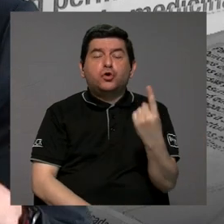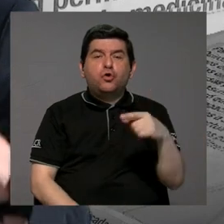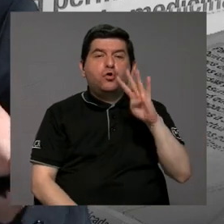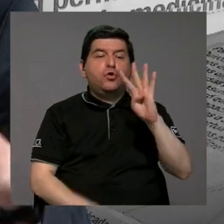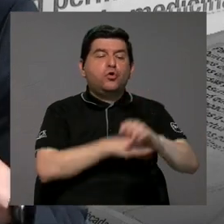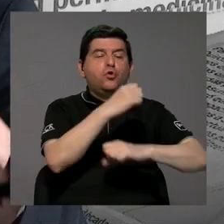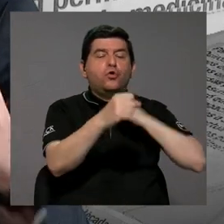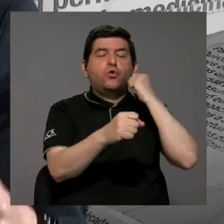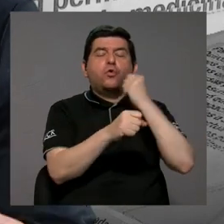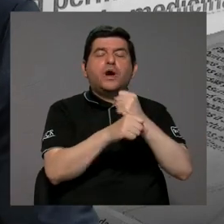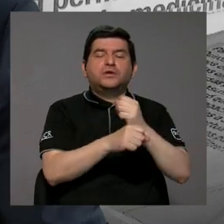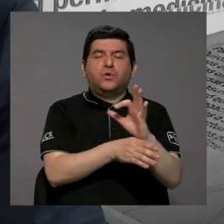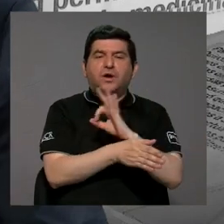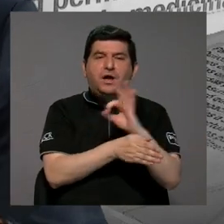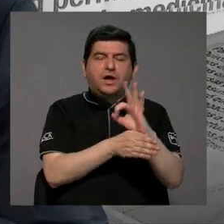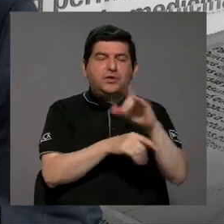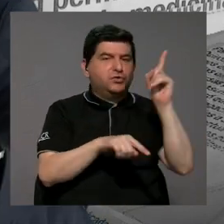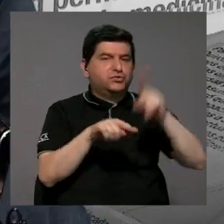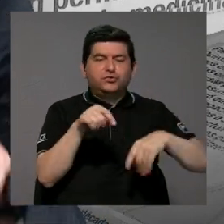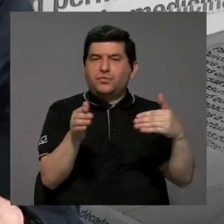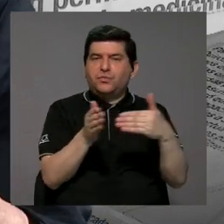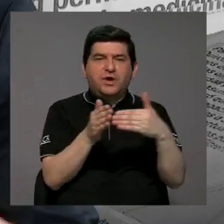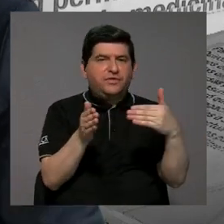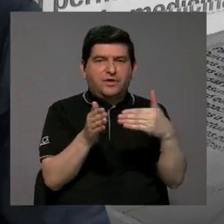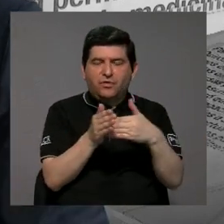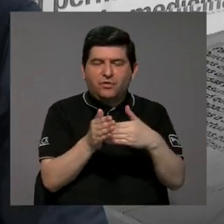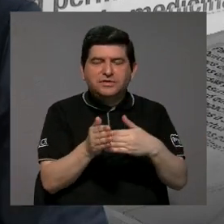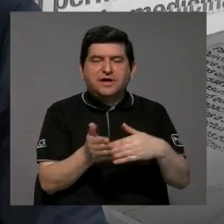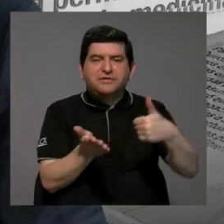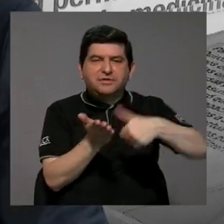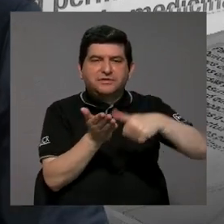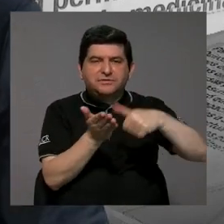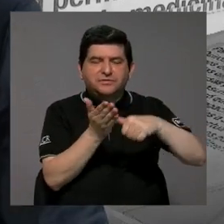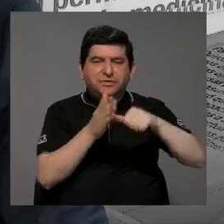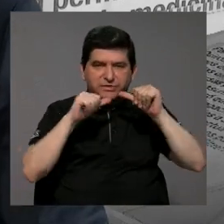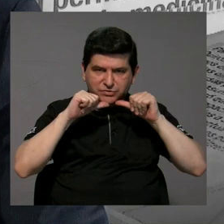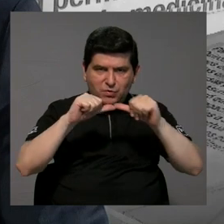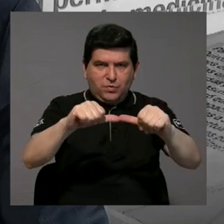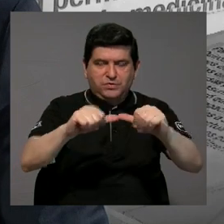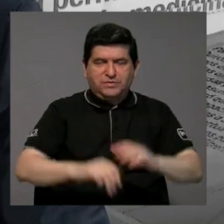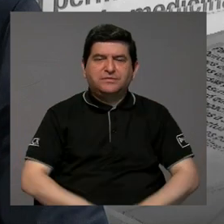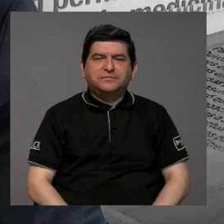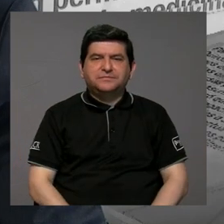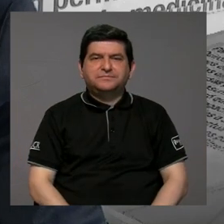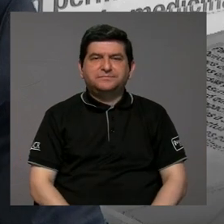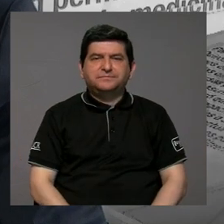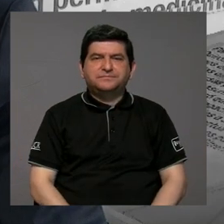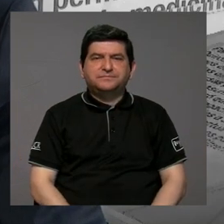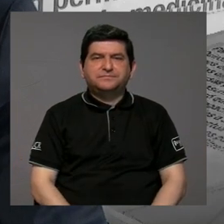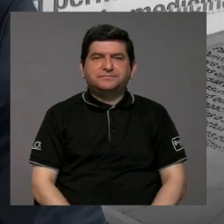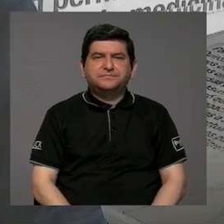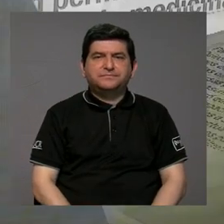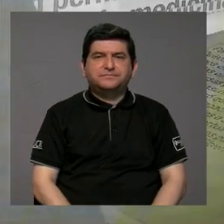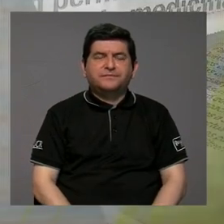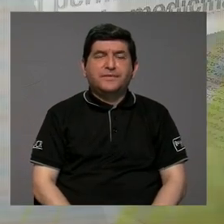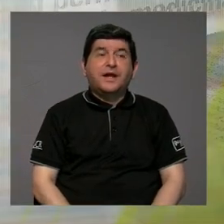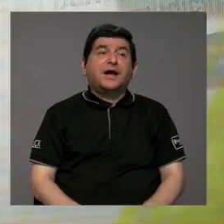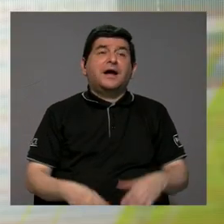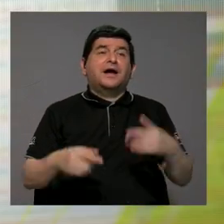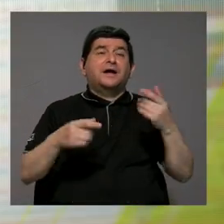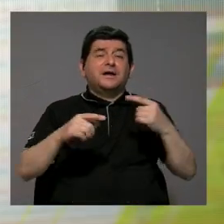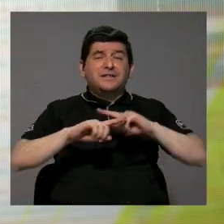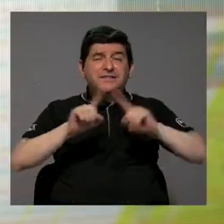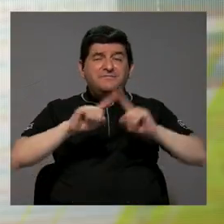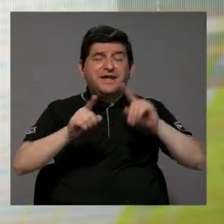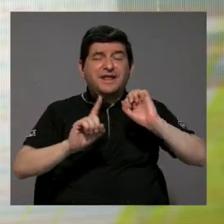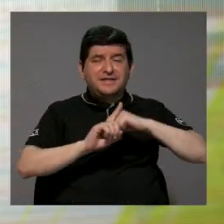pueden estar cuatro años y no pueden reelegirse de forma consecutiva. Por supuesto, mucha agua ha